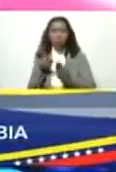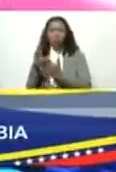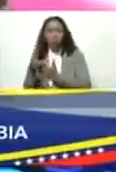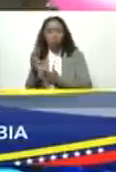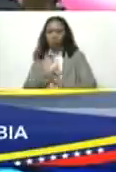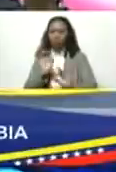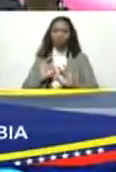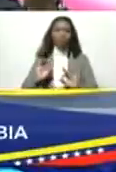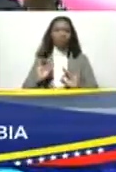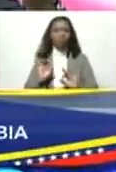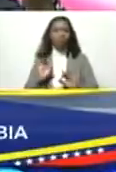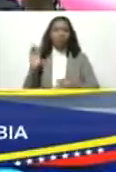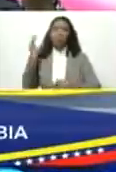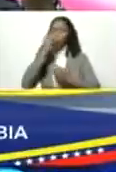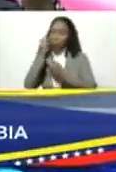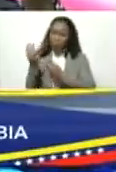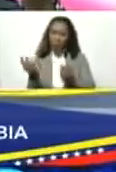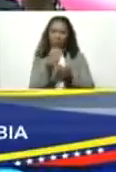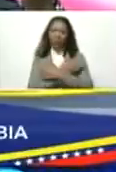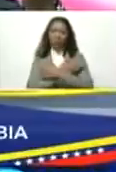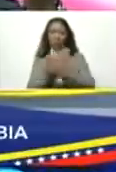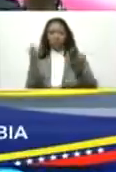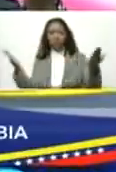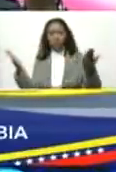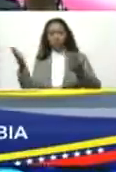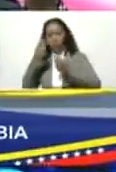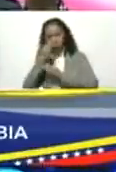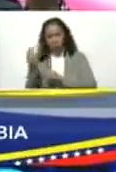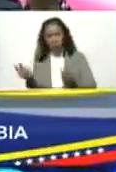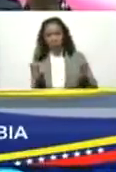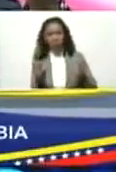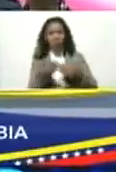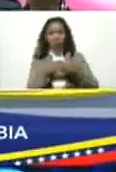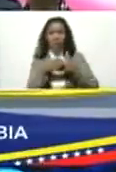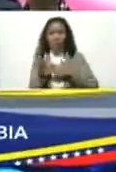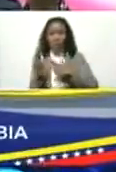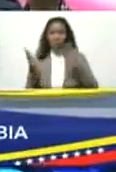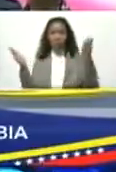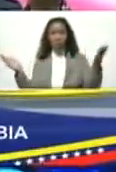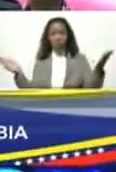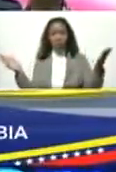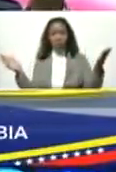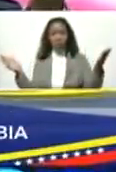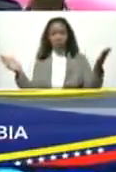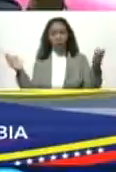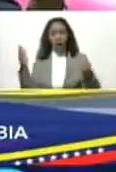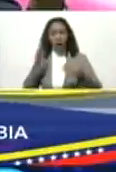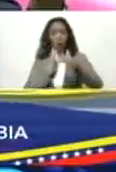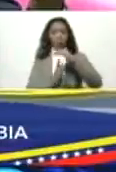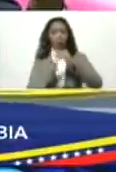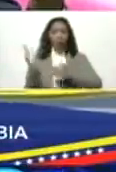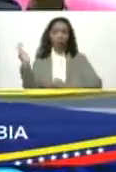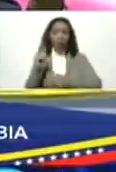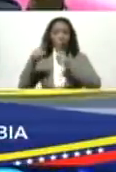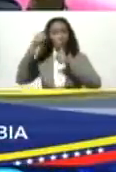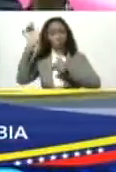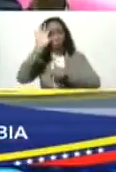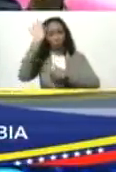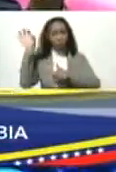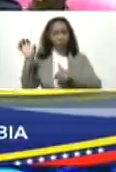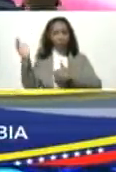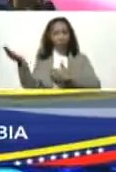bienvenido brazos abiertos y si le abrimos los brazos a los migrantes que vienen de otros países